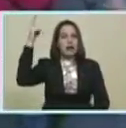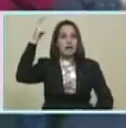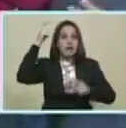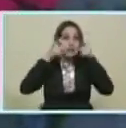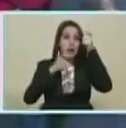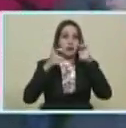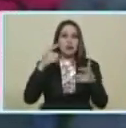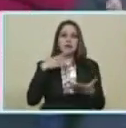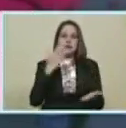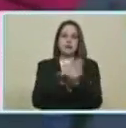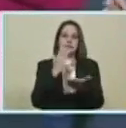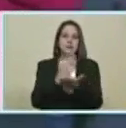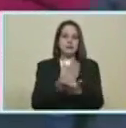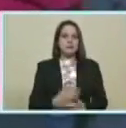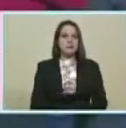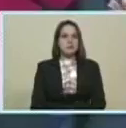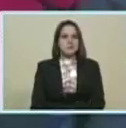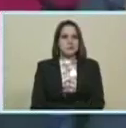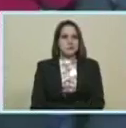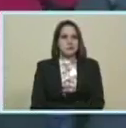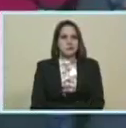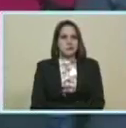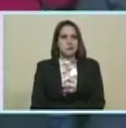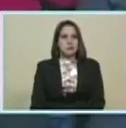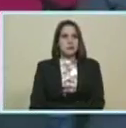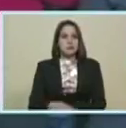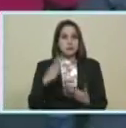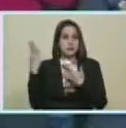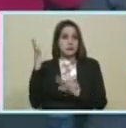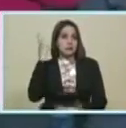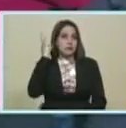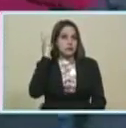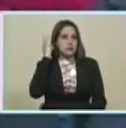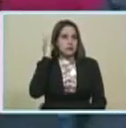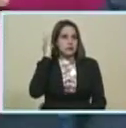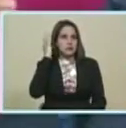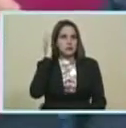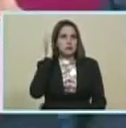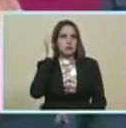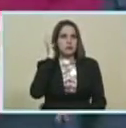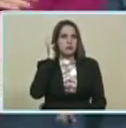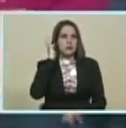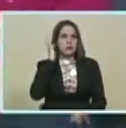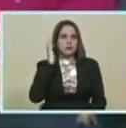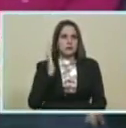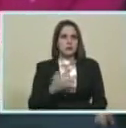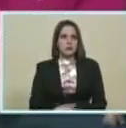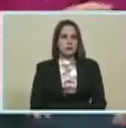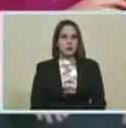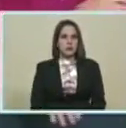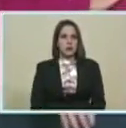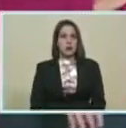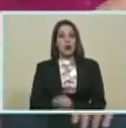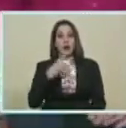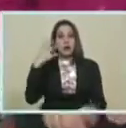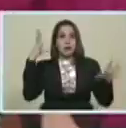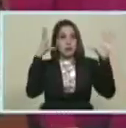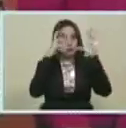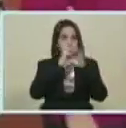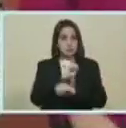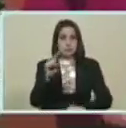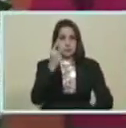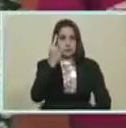Invicto Hugo Chávez Aquí le paso A Eucarín Villegas Nuestra brigadista Robert Serra Buenas noches